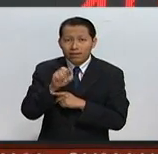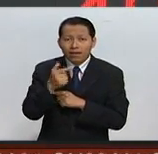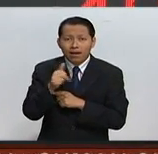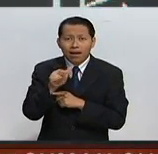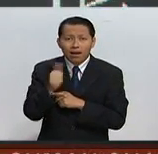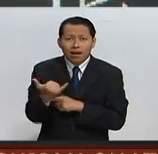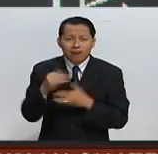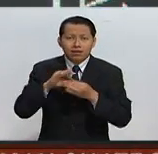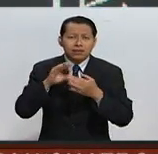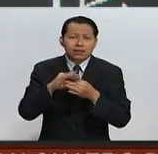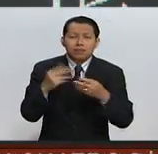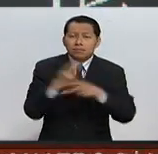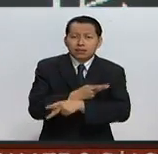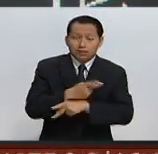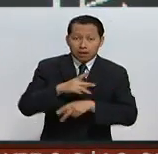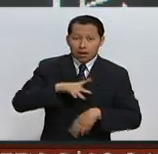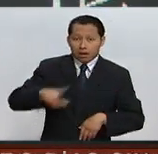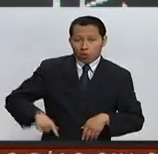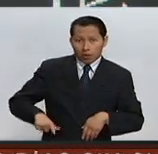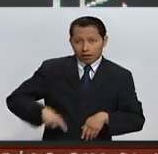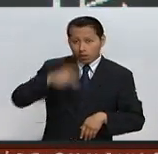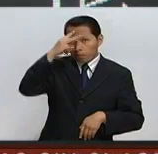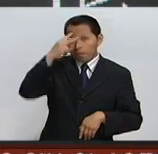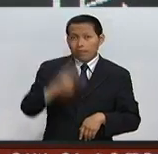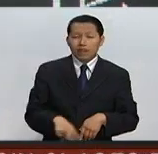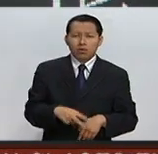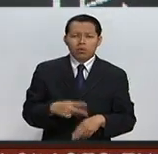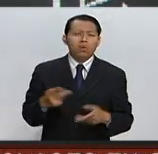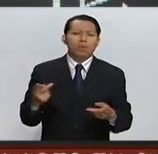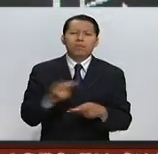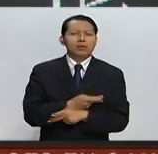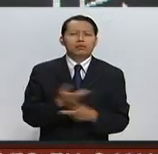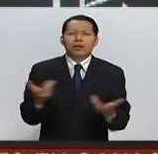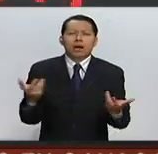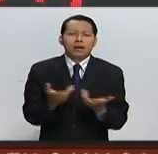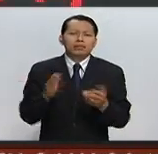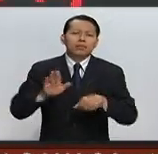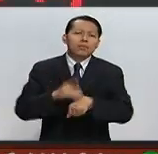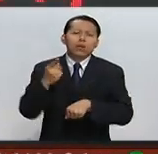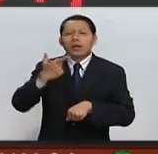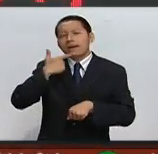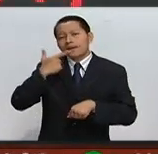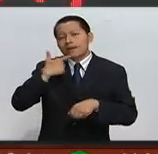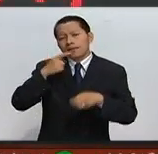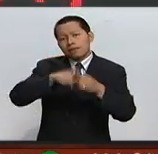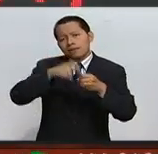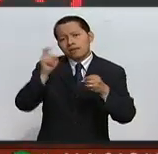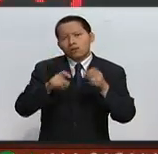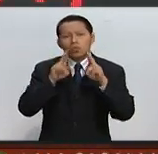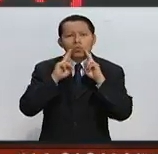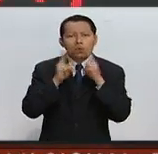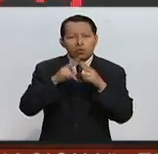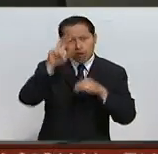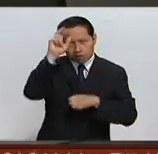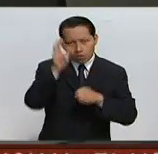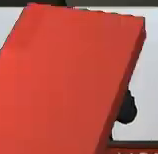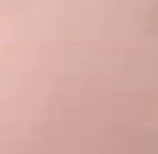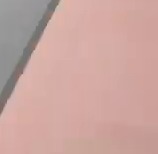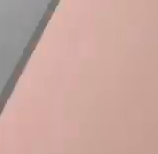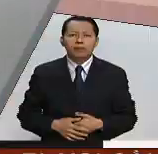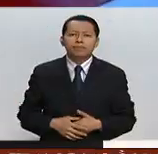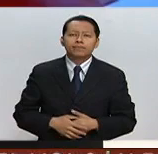fijar la postura del gobierno de México ante la salida de la Gran Bretaña de la Unión Europea.